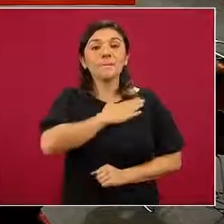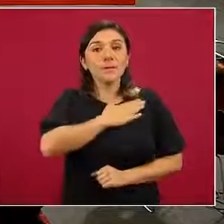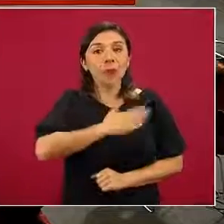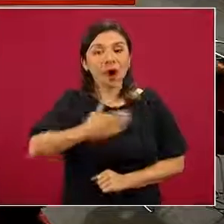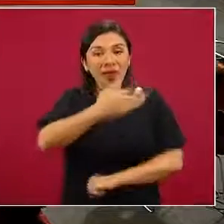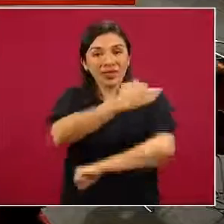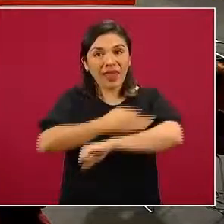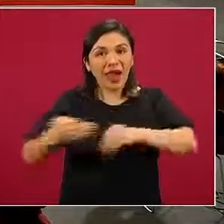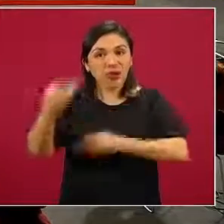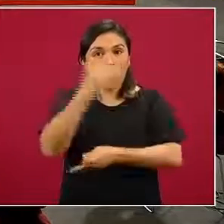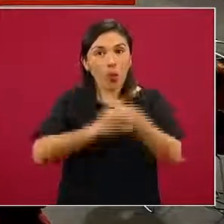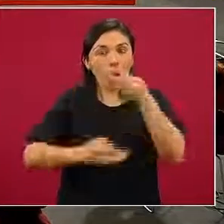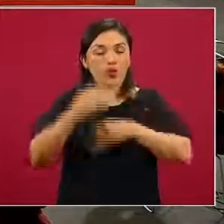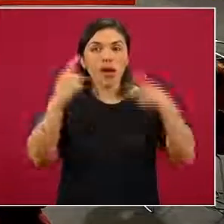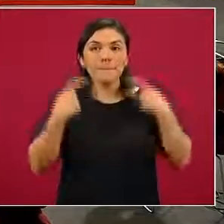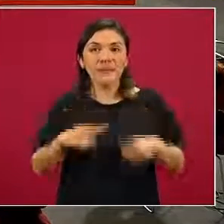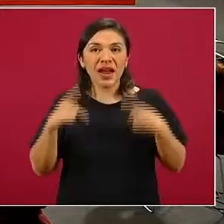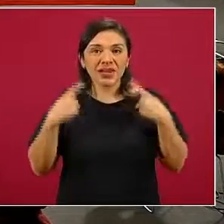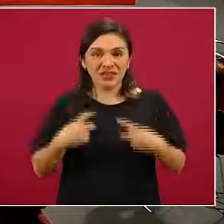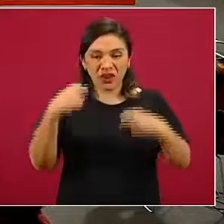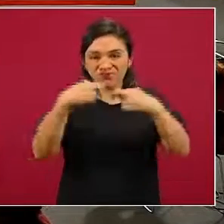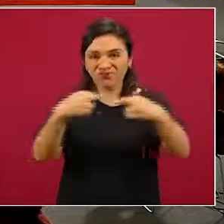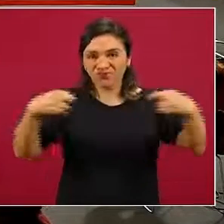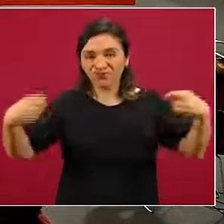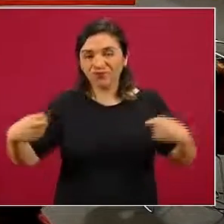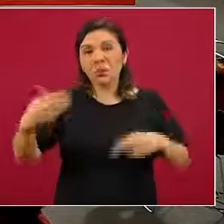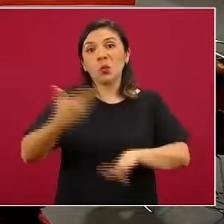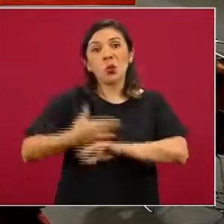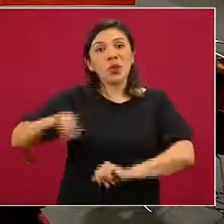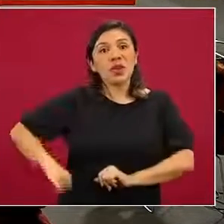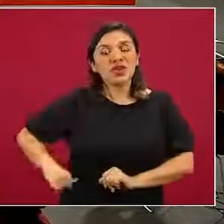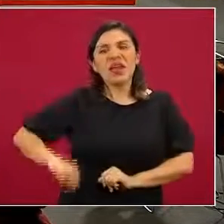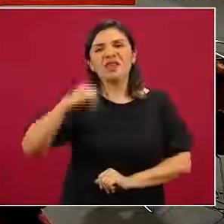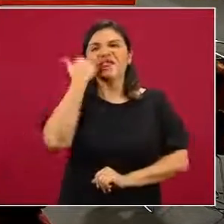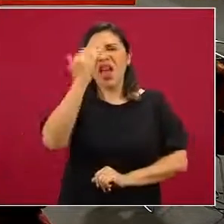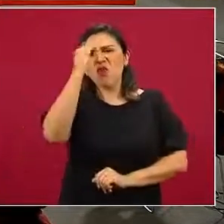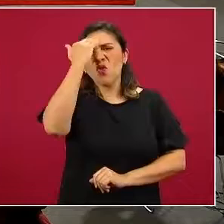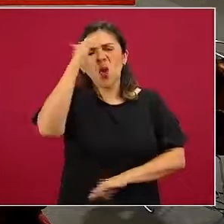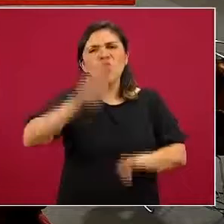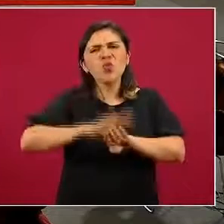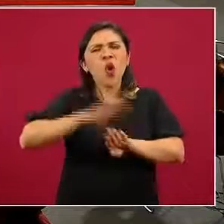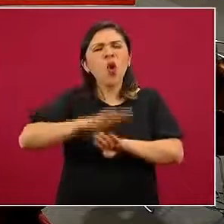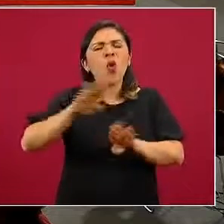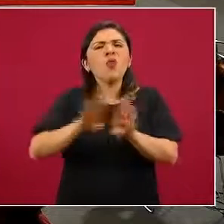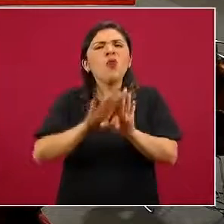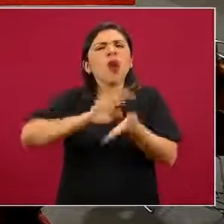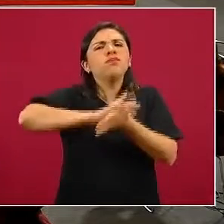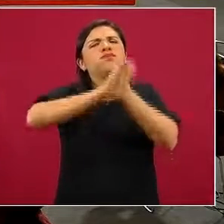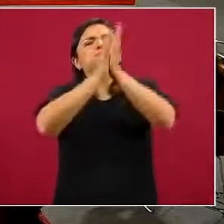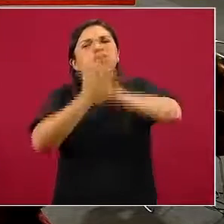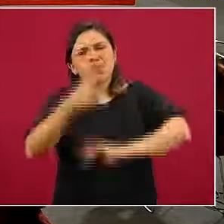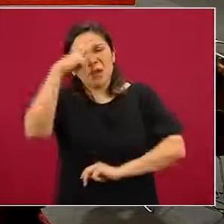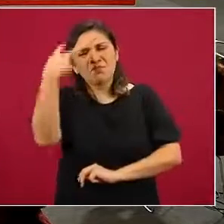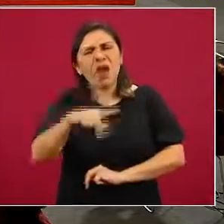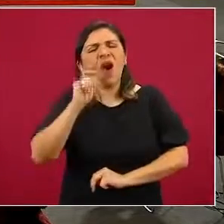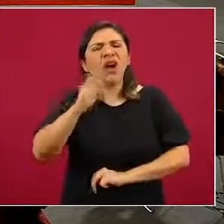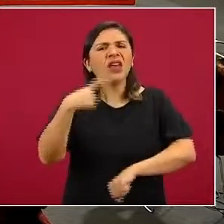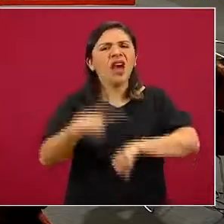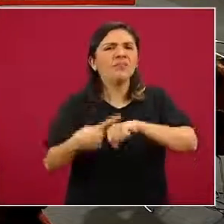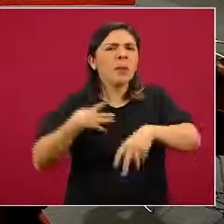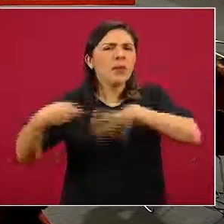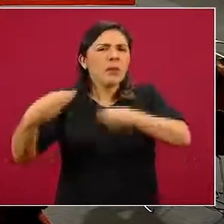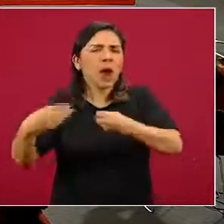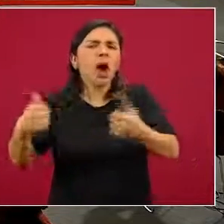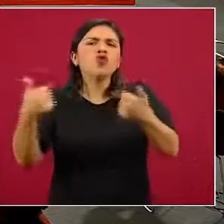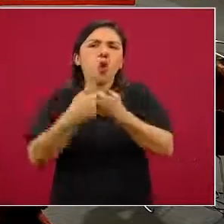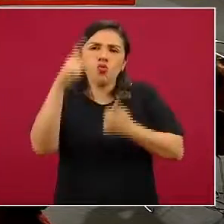Tardes a todas las personas que interesadas en conocer la evolución de la epidemia en México y las recomendaciones al